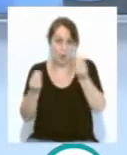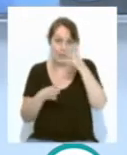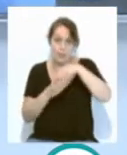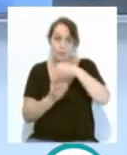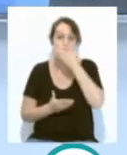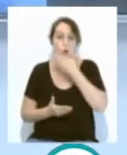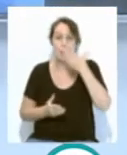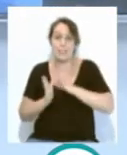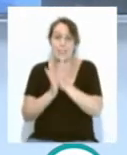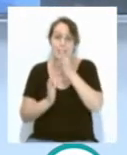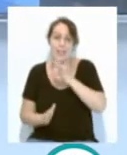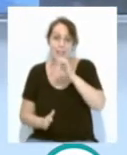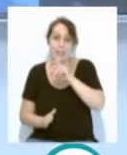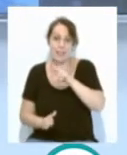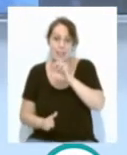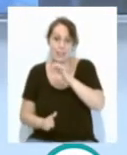el Colegio Santa Teresa.